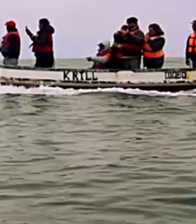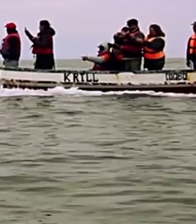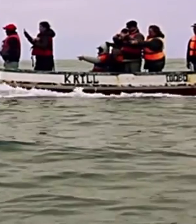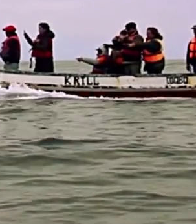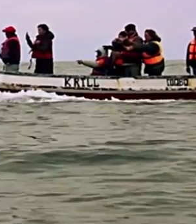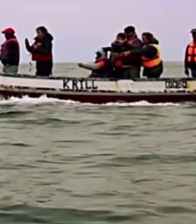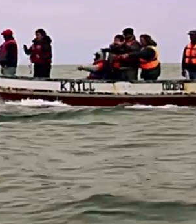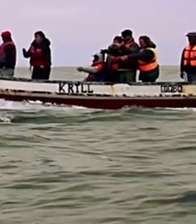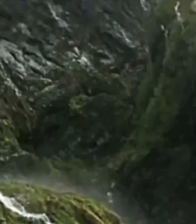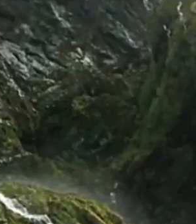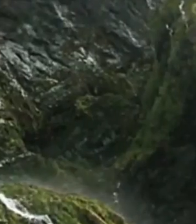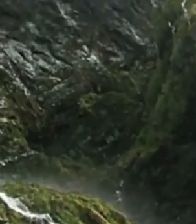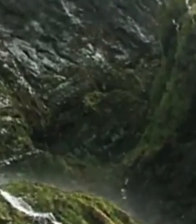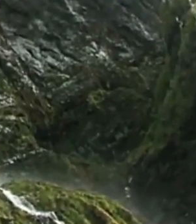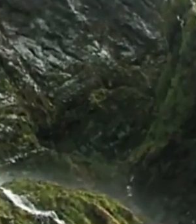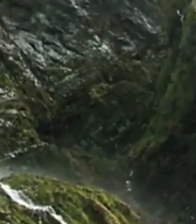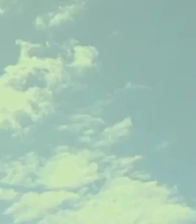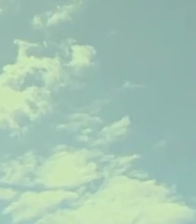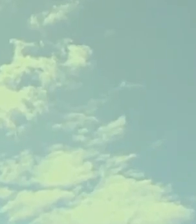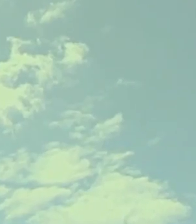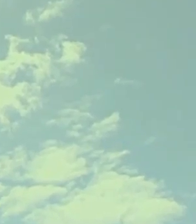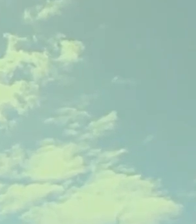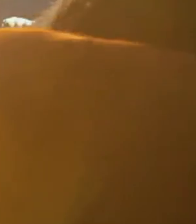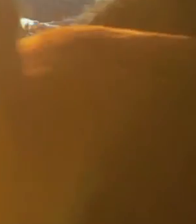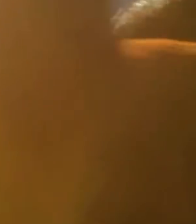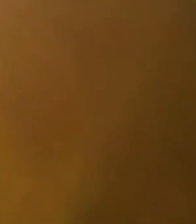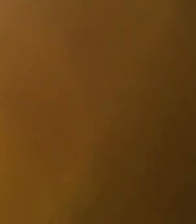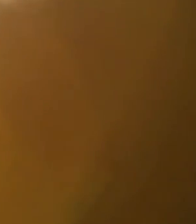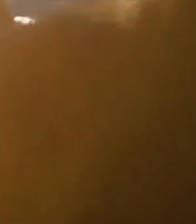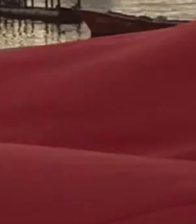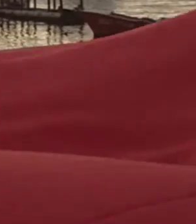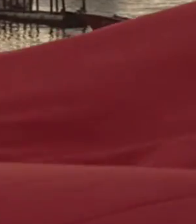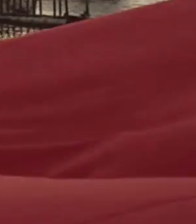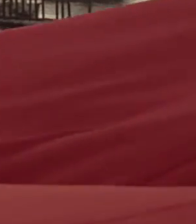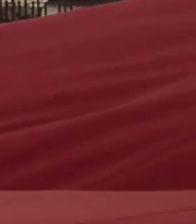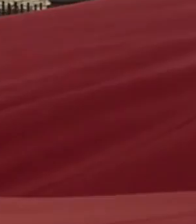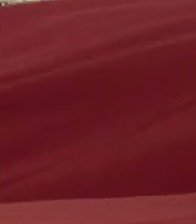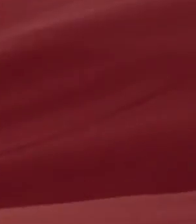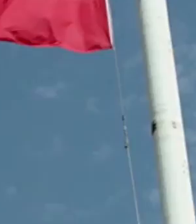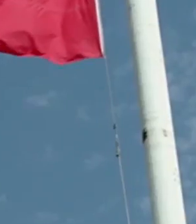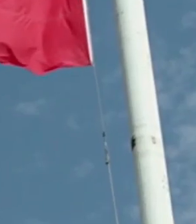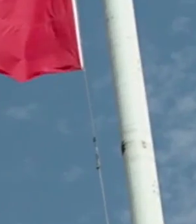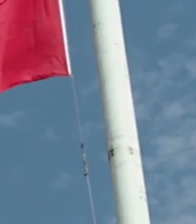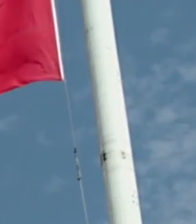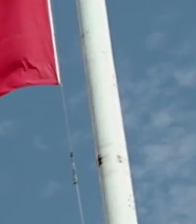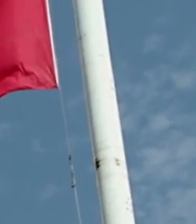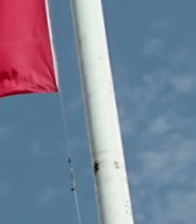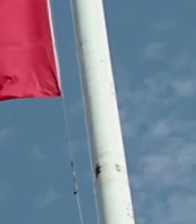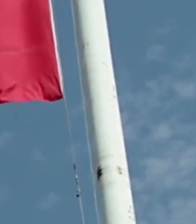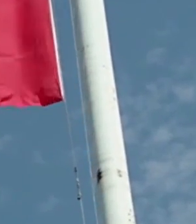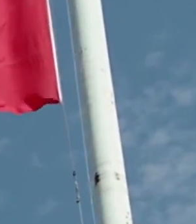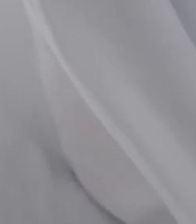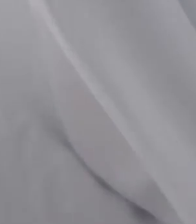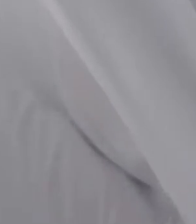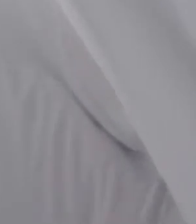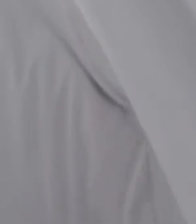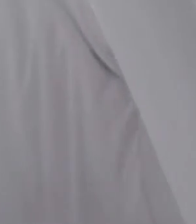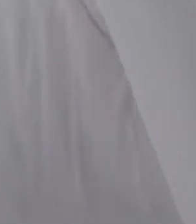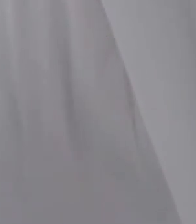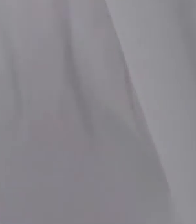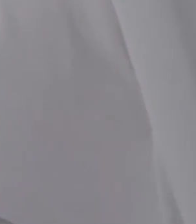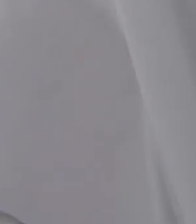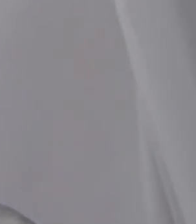Transmitió el Gobierno de Chile. Agradecemos a los canales de televisión y radioemisoras que